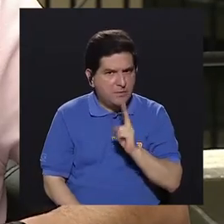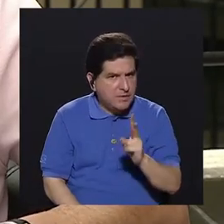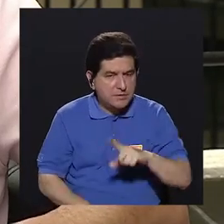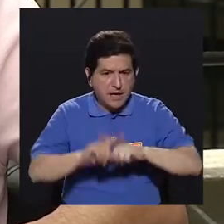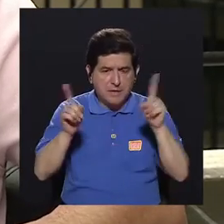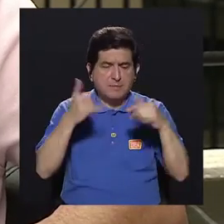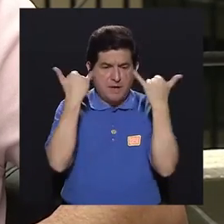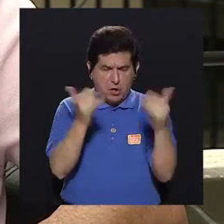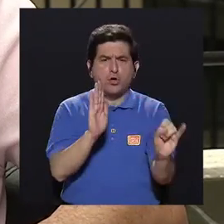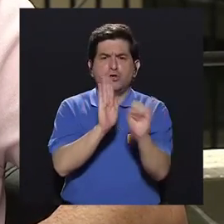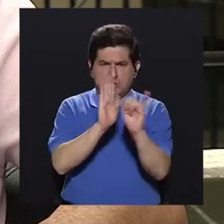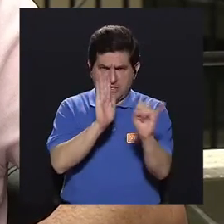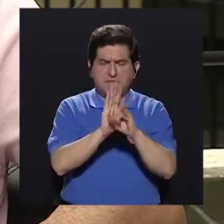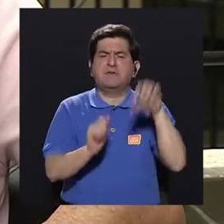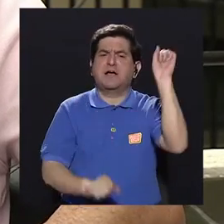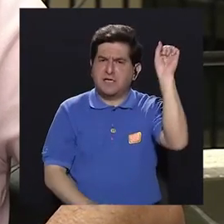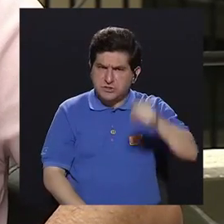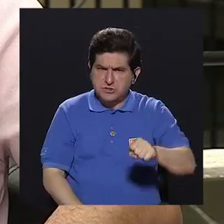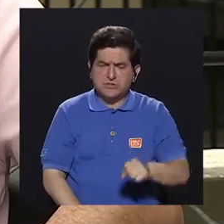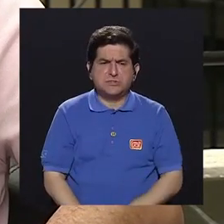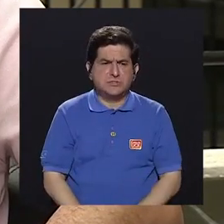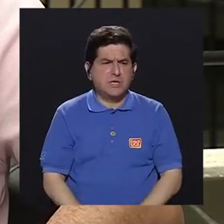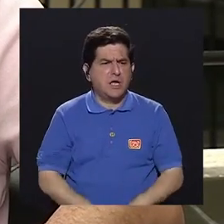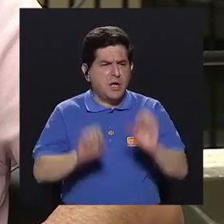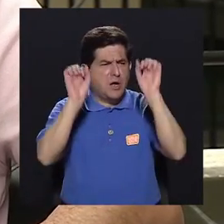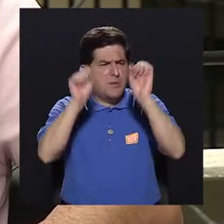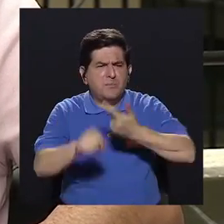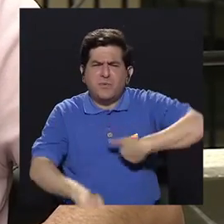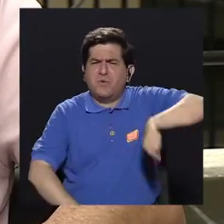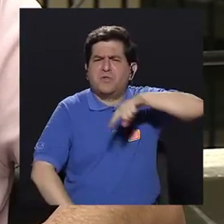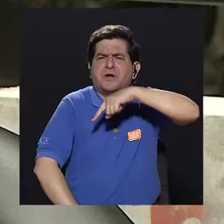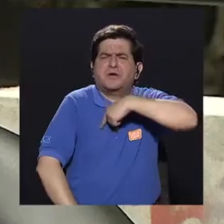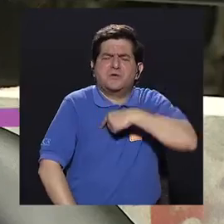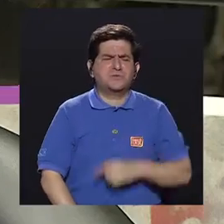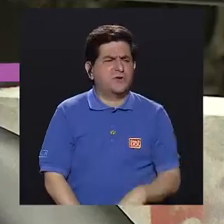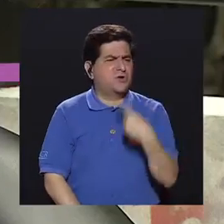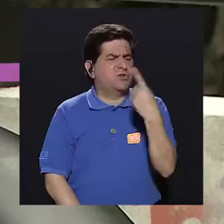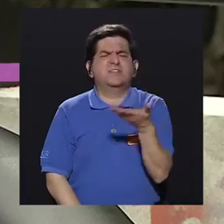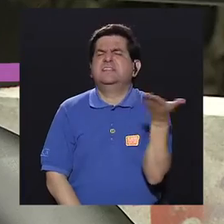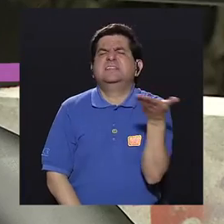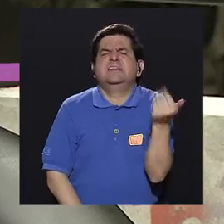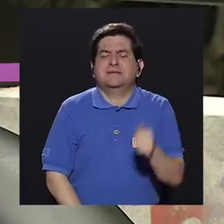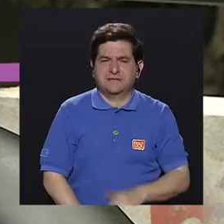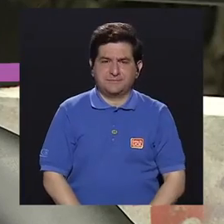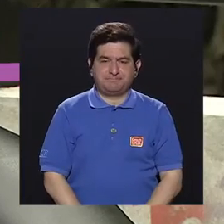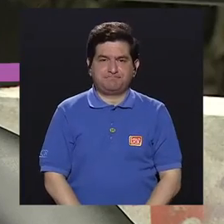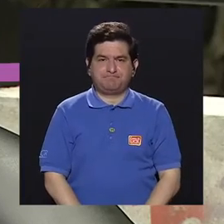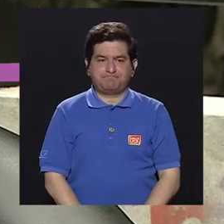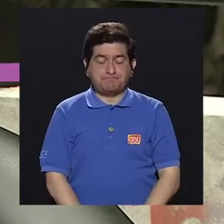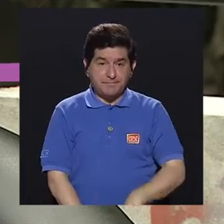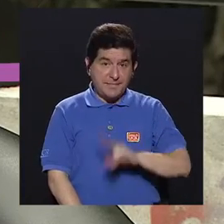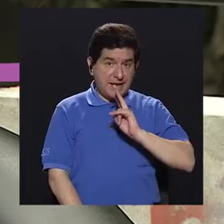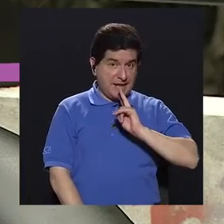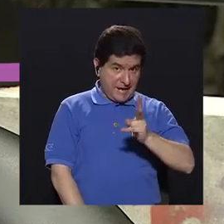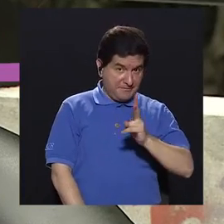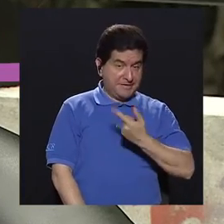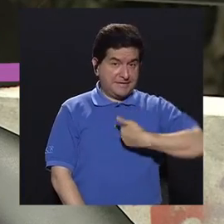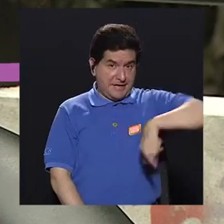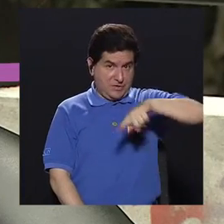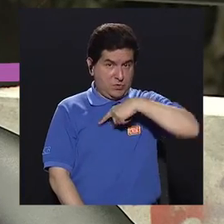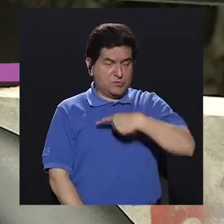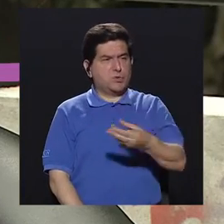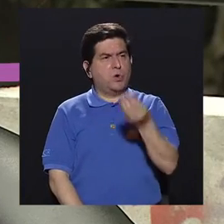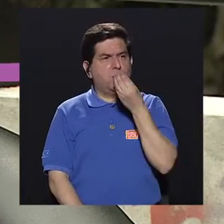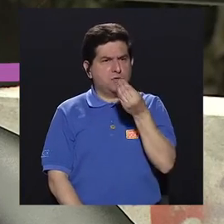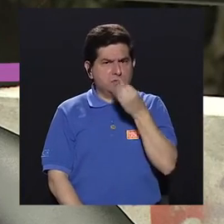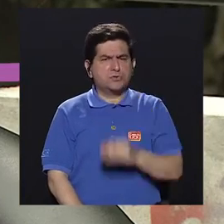Pero las que están identificadas como tales, ¿qué podemos decir al respecto? Bueno, en realidad creo que nosotros